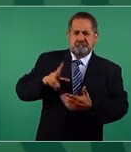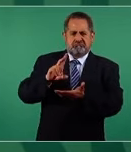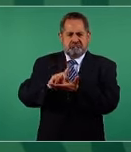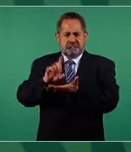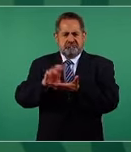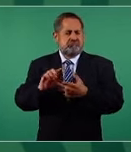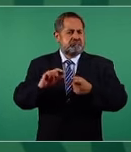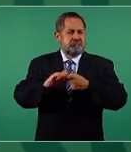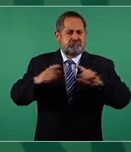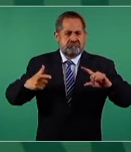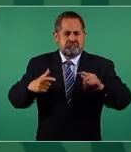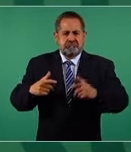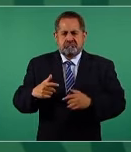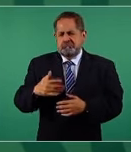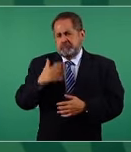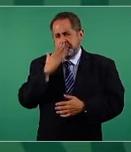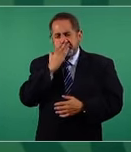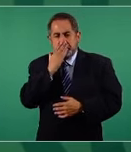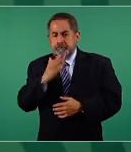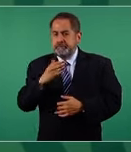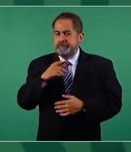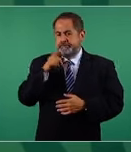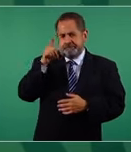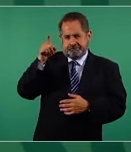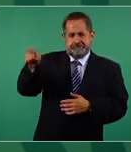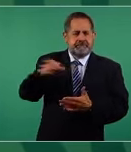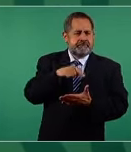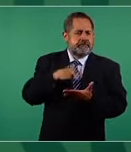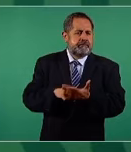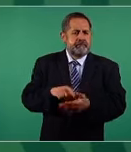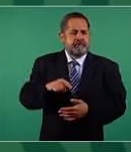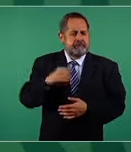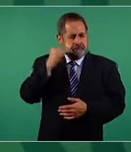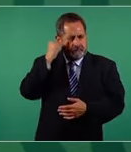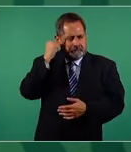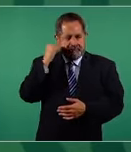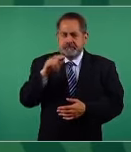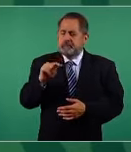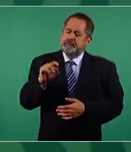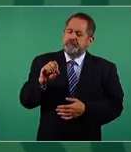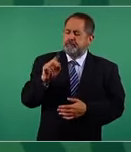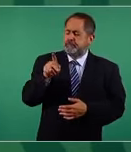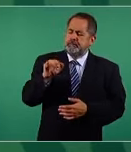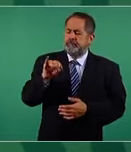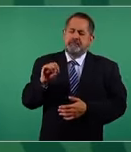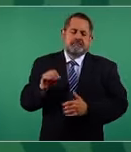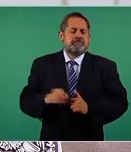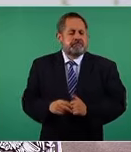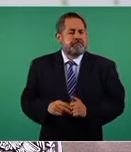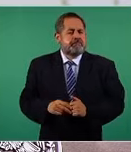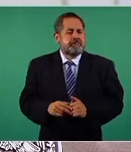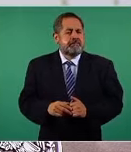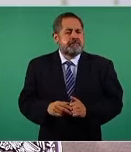en Tokio, y al mismo tiempo,